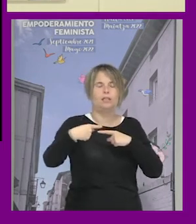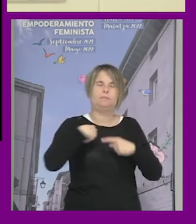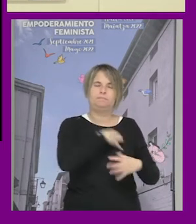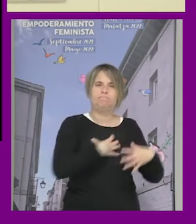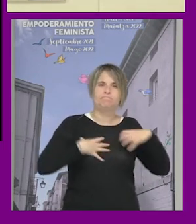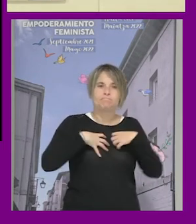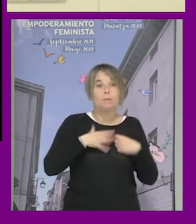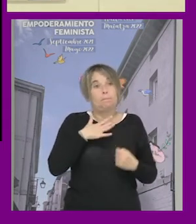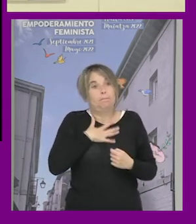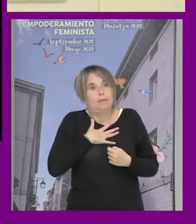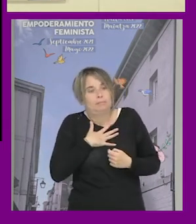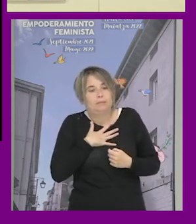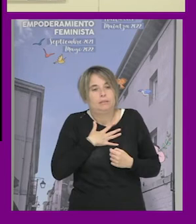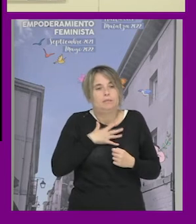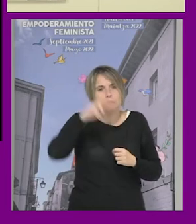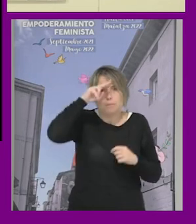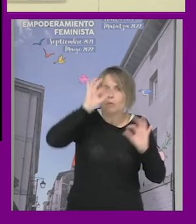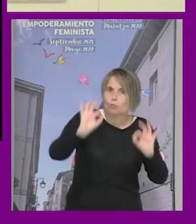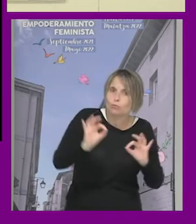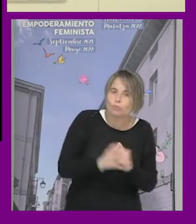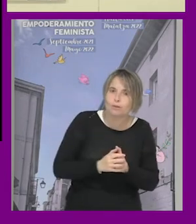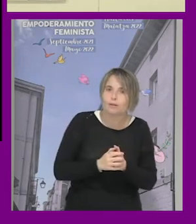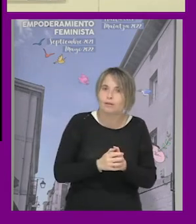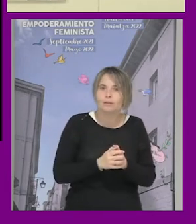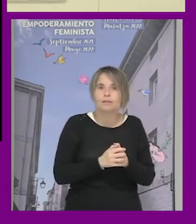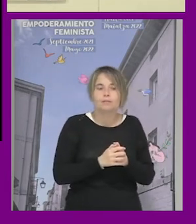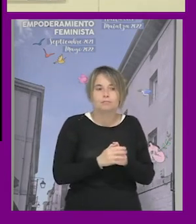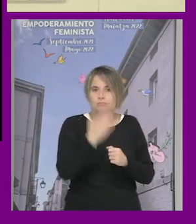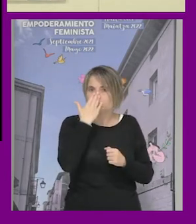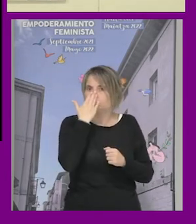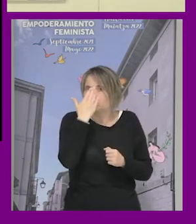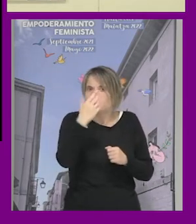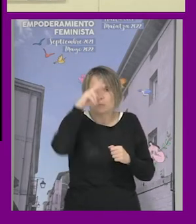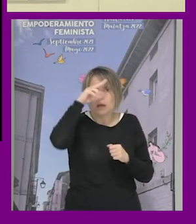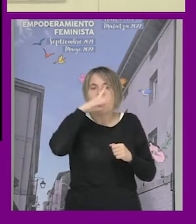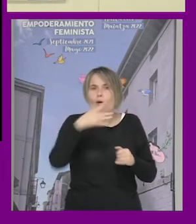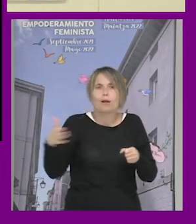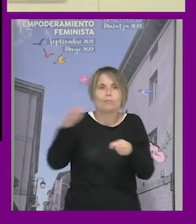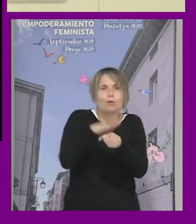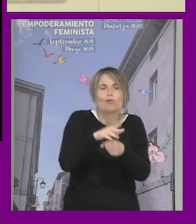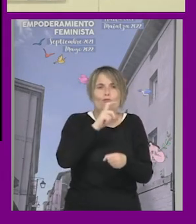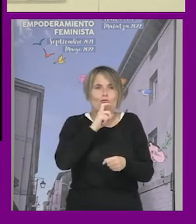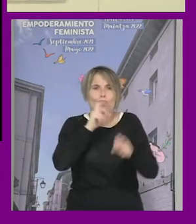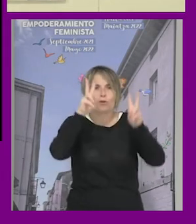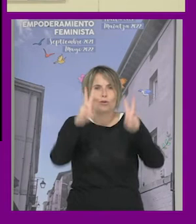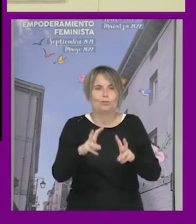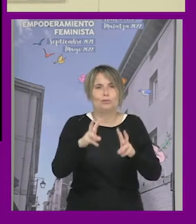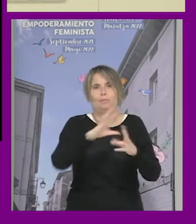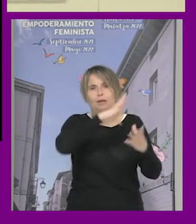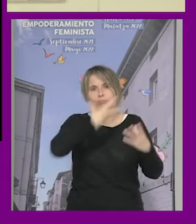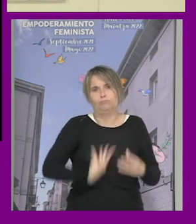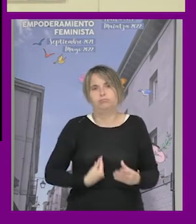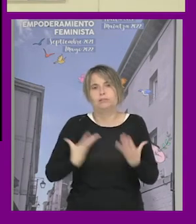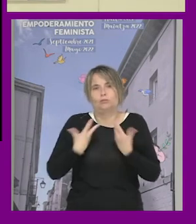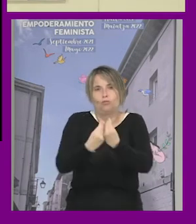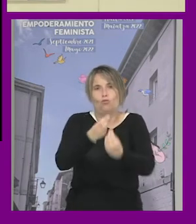y por tanto para mí es algo que me preocupa como como se está abordando este acompañamiento